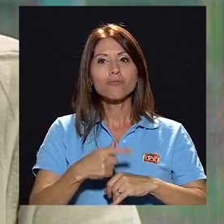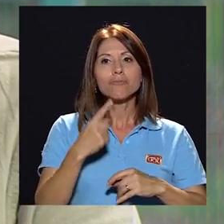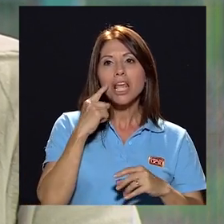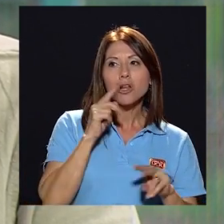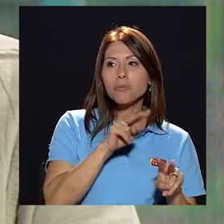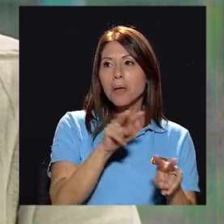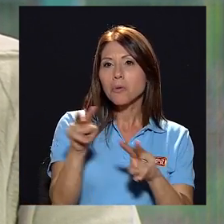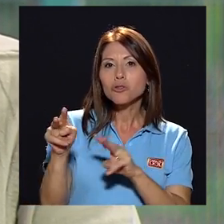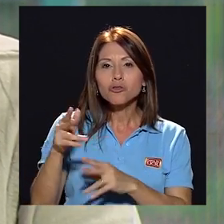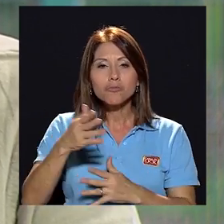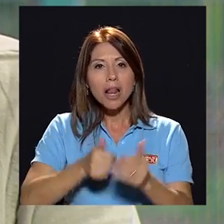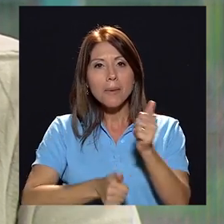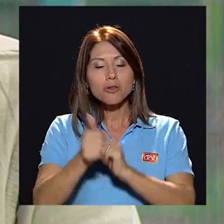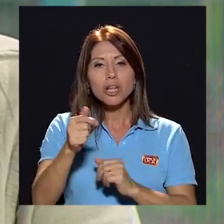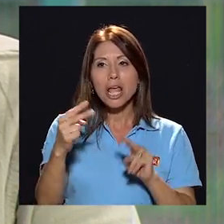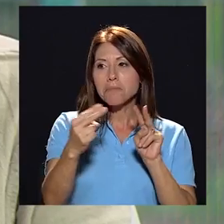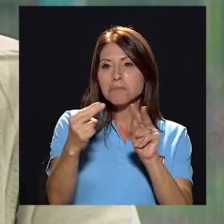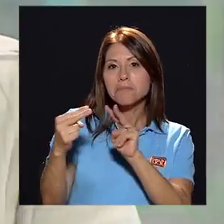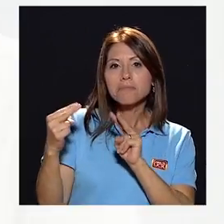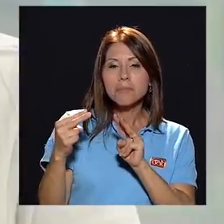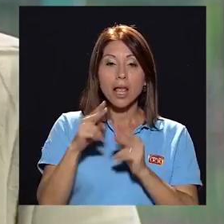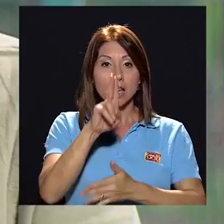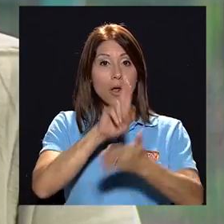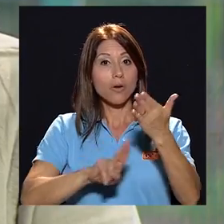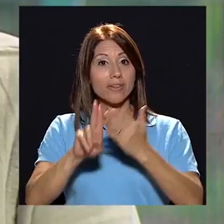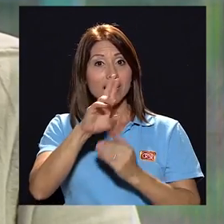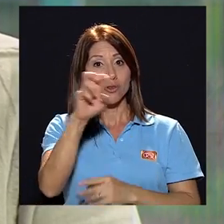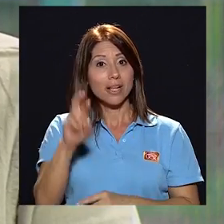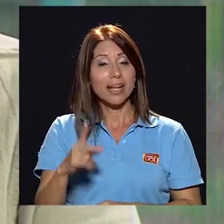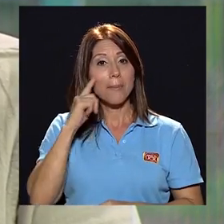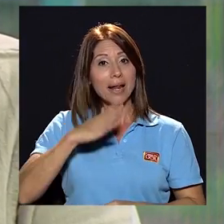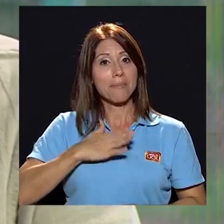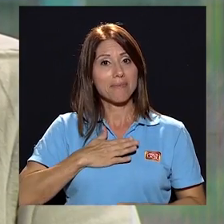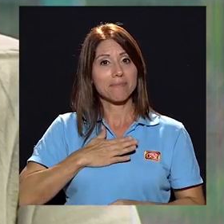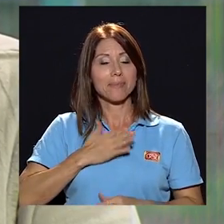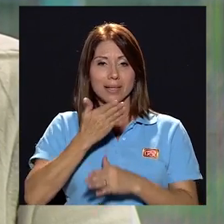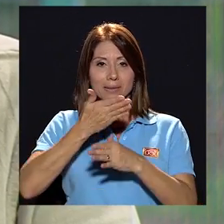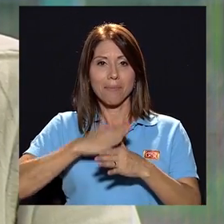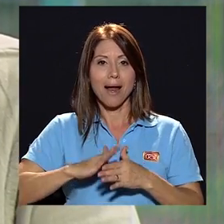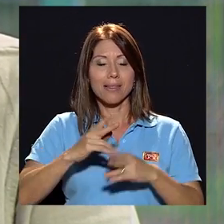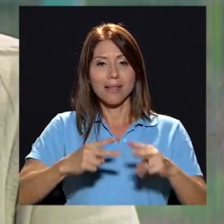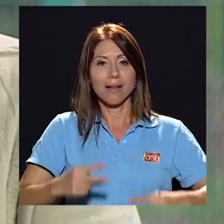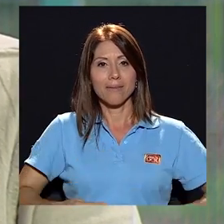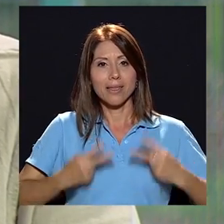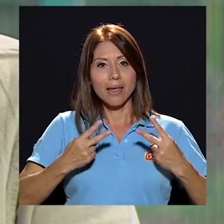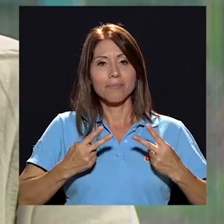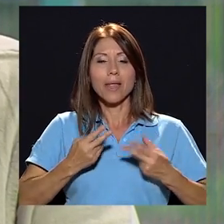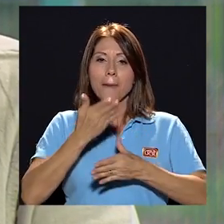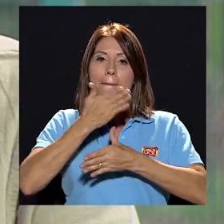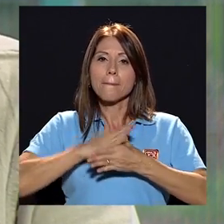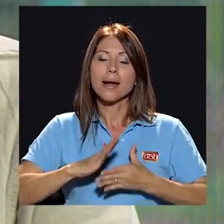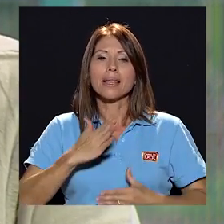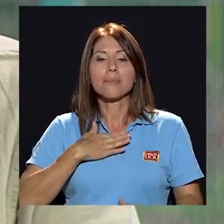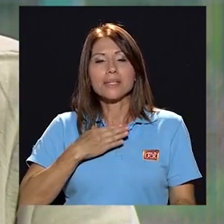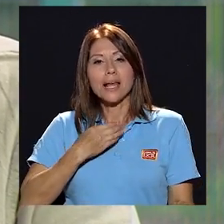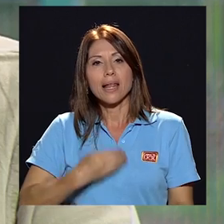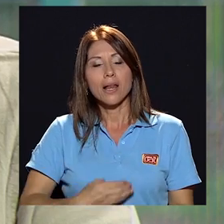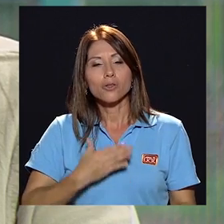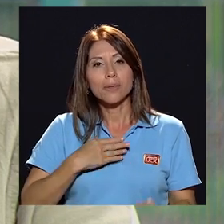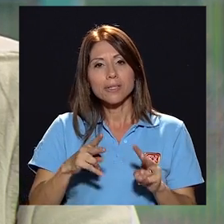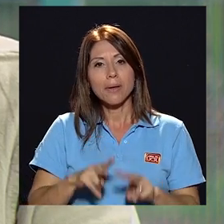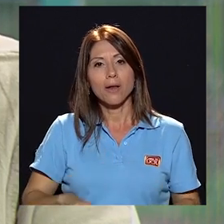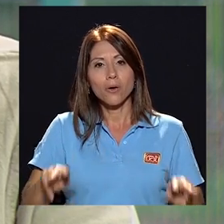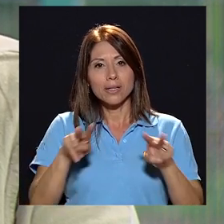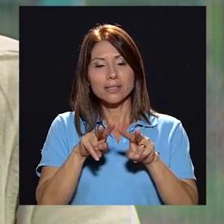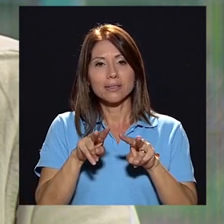en que nos vemos la mayoría de los miembros de la familia la Universidad de Costa Rica para mí es parte de la vida es parte de mis anhelos